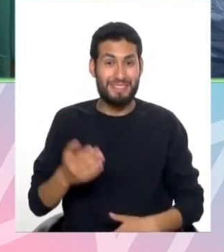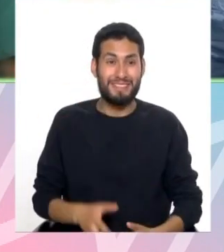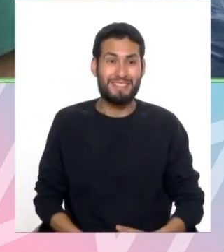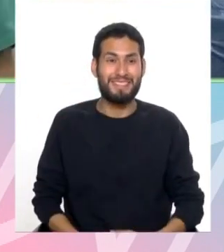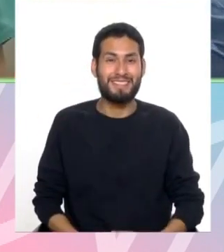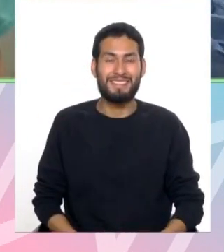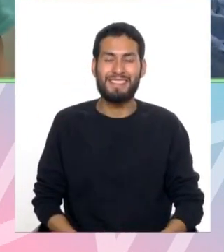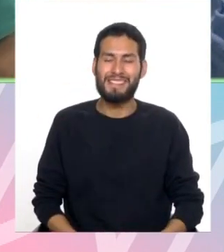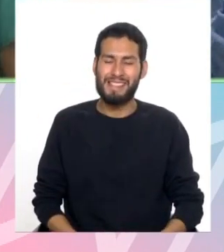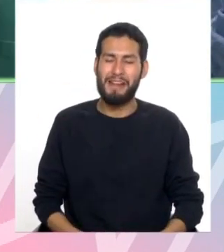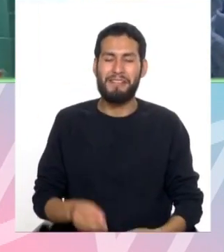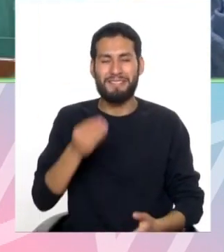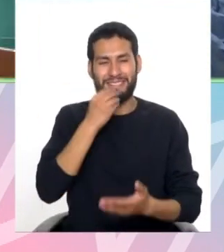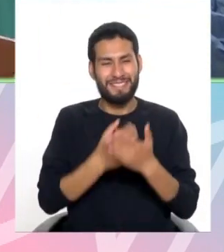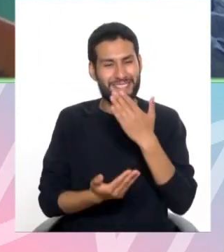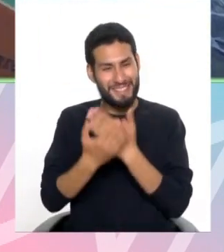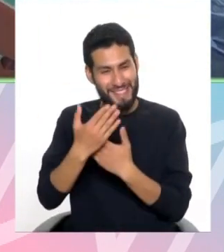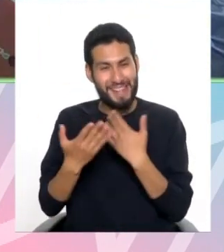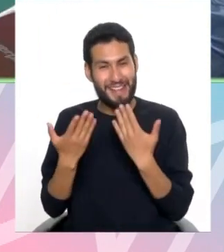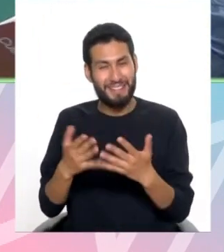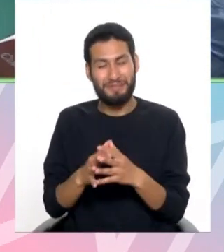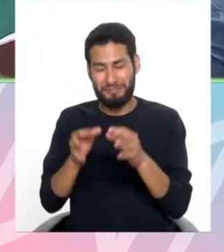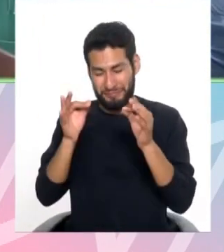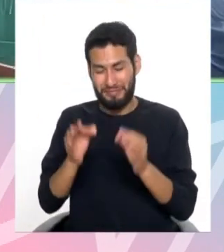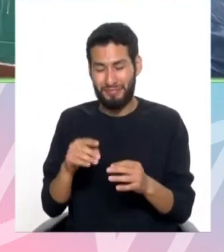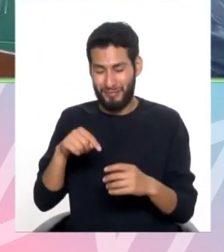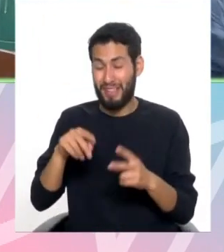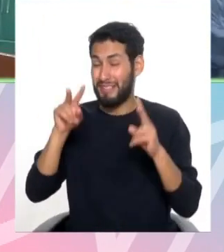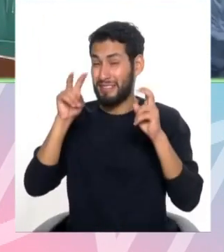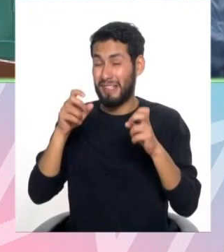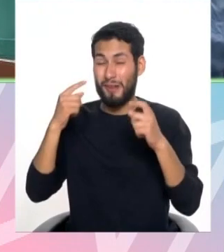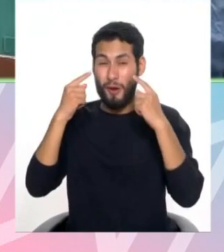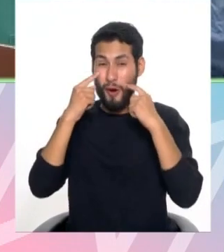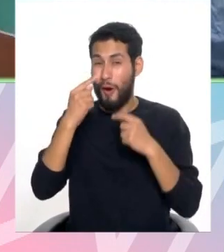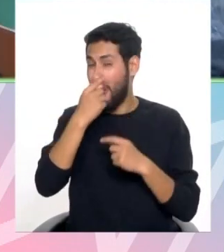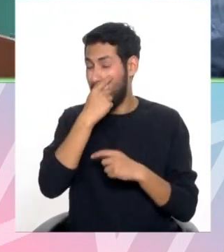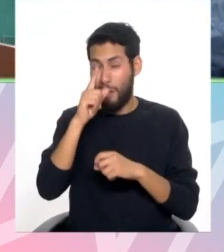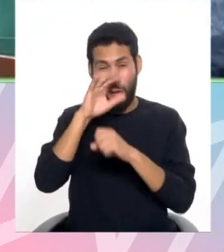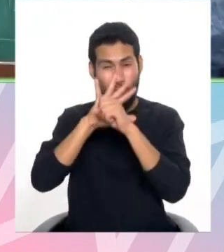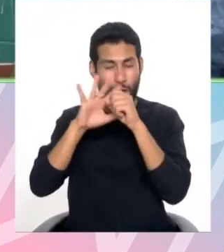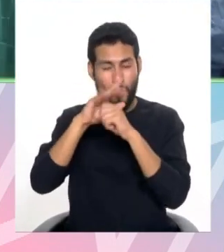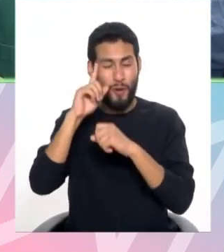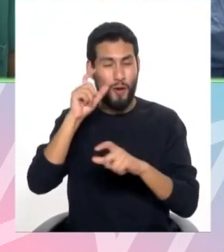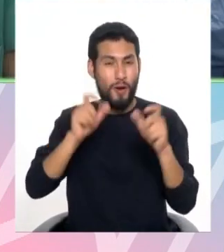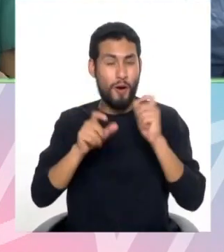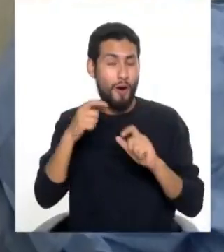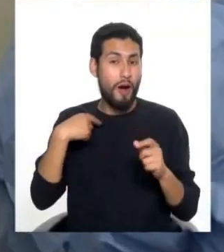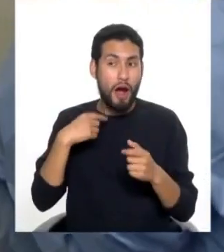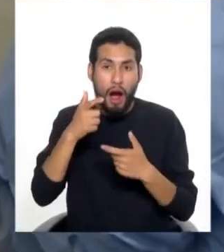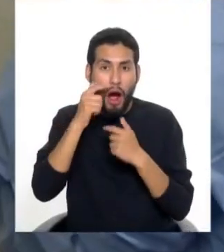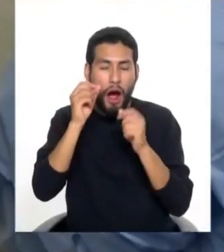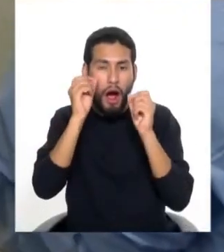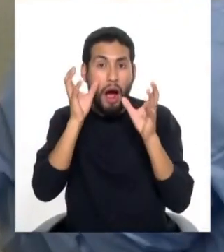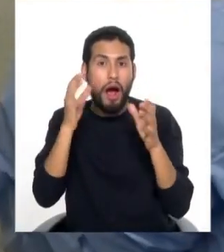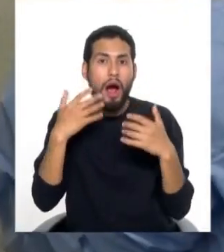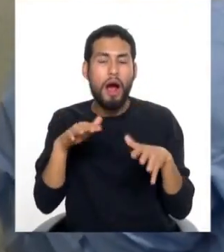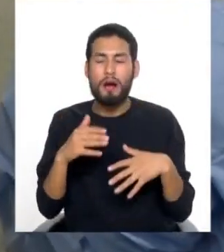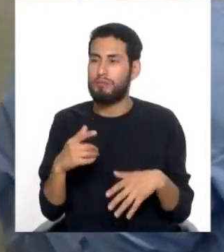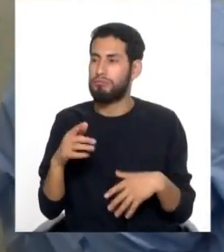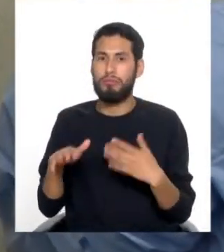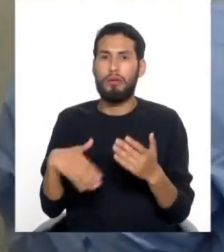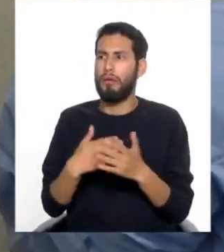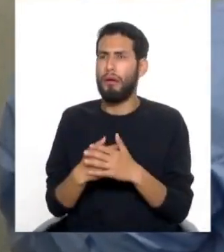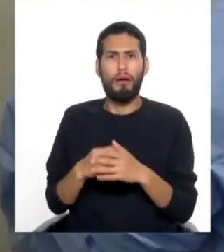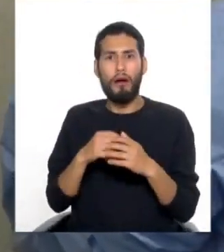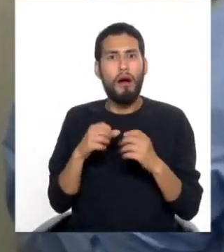Doctora Roxana, buenos días. Bueno, definitivamente esto es un gran tema de interés del público y también que seguramente va a generar muchas